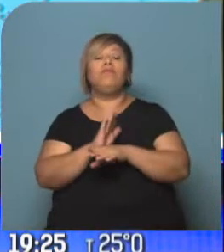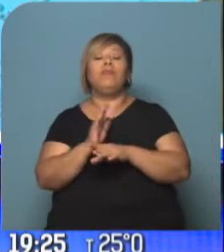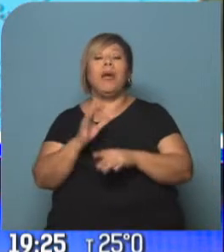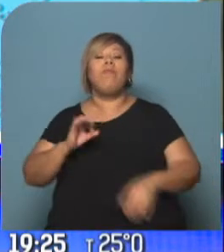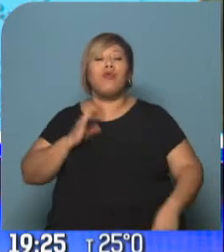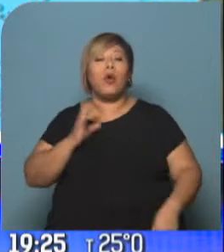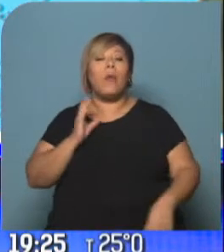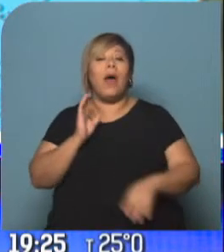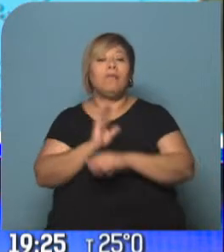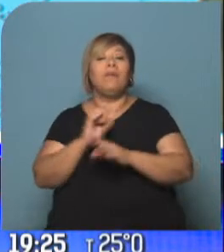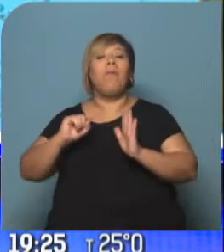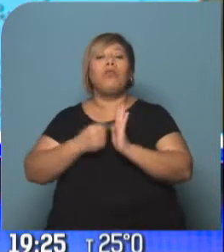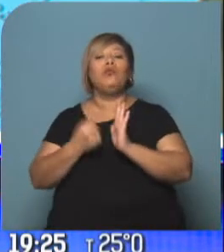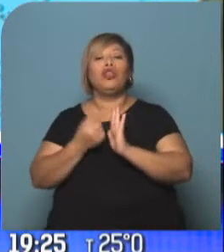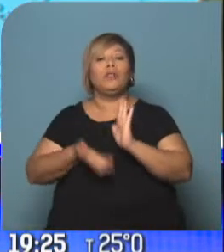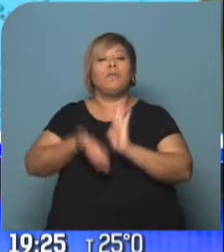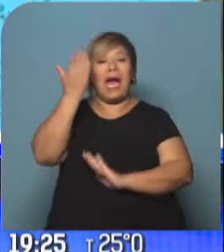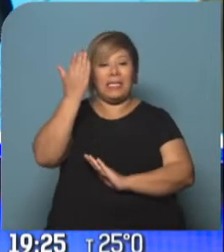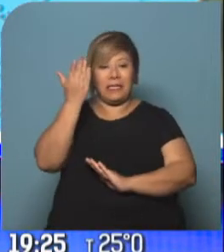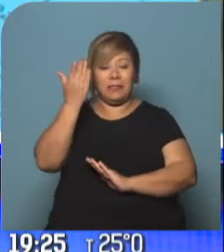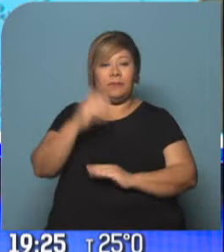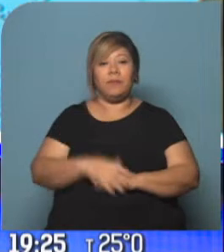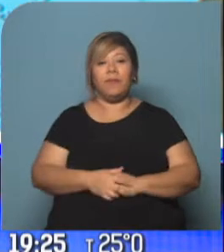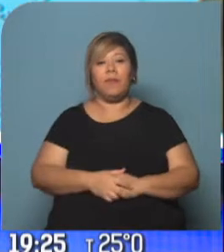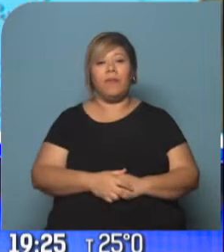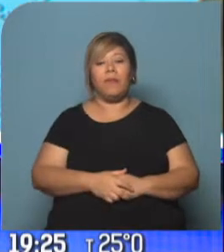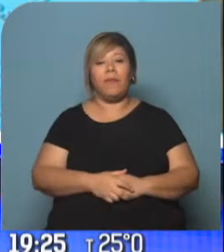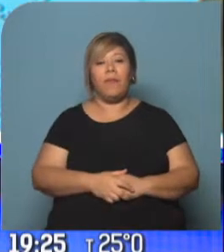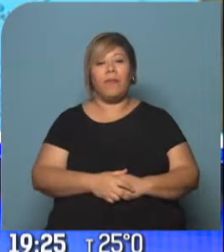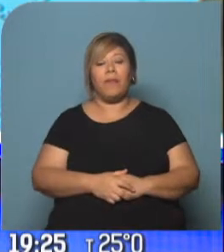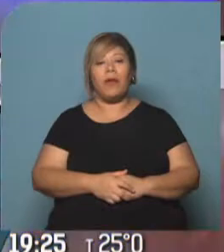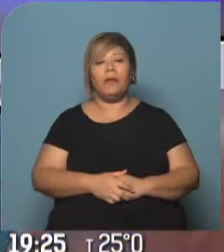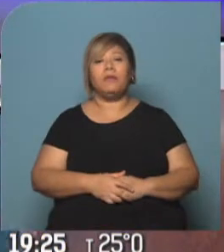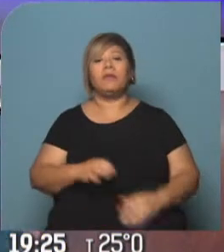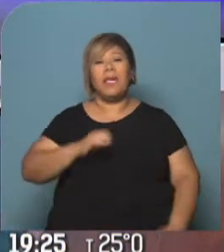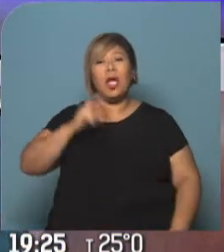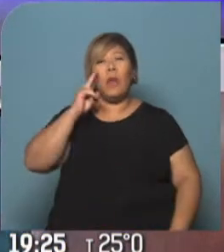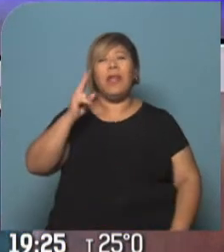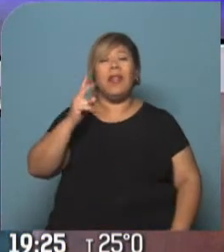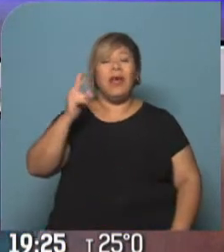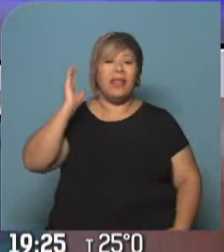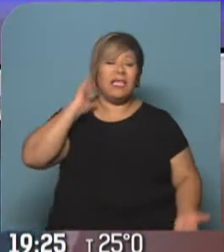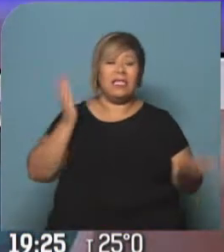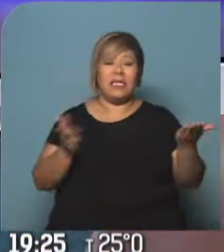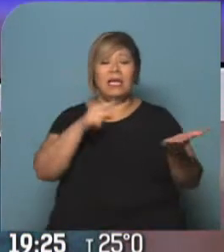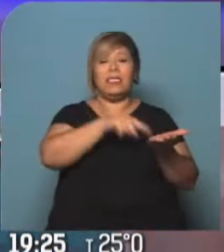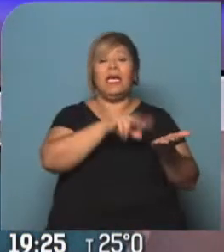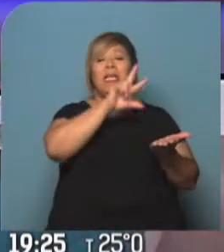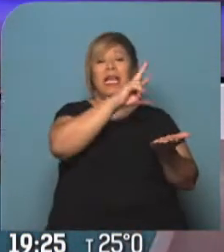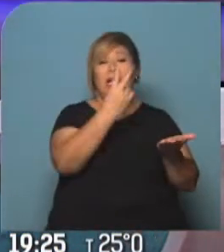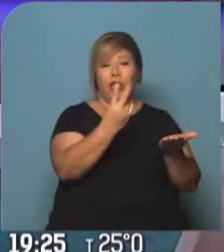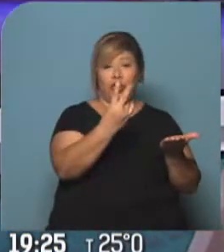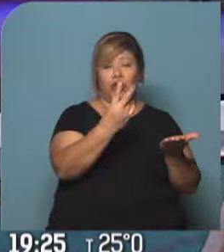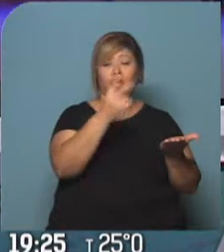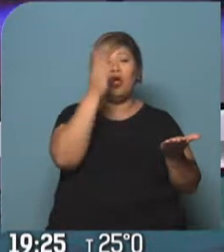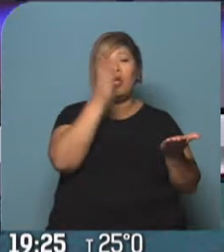un bajo nivel de educación y el resto se ha acortado, 32,3% fue en 2016, 35,4% los alumnos que